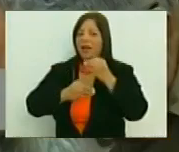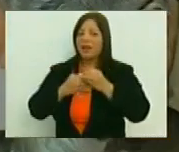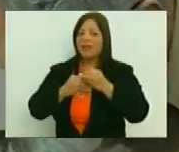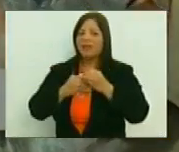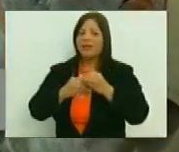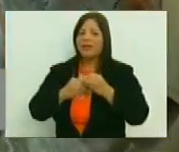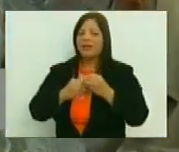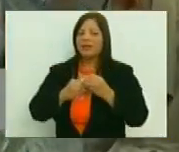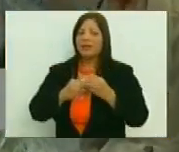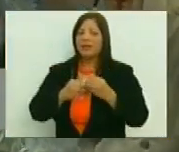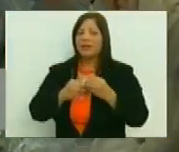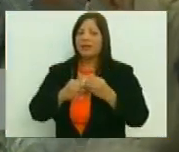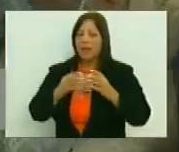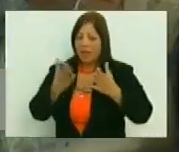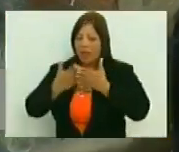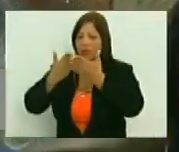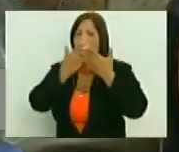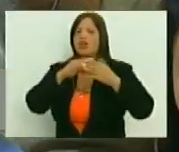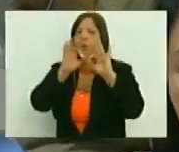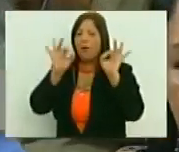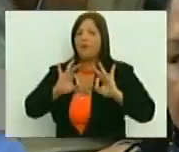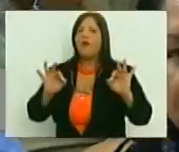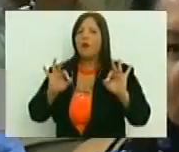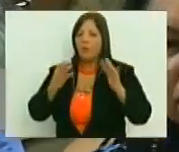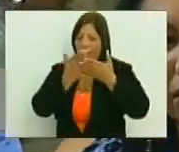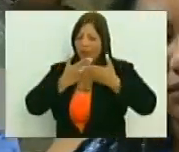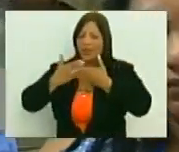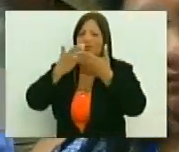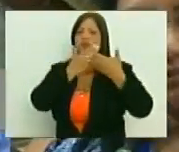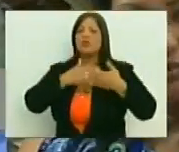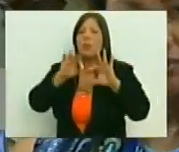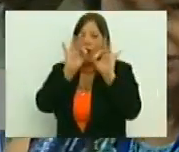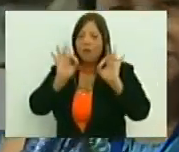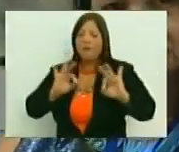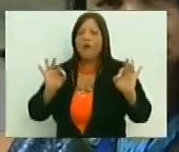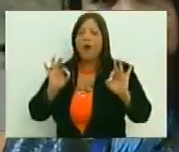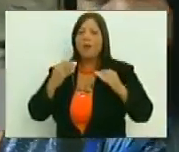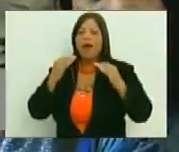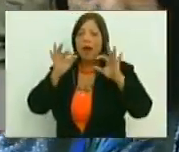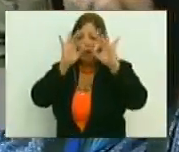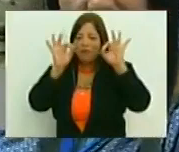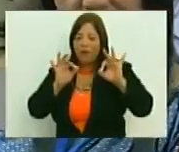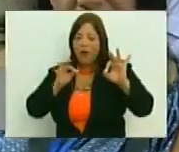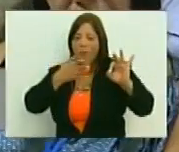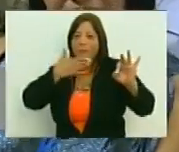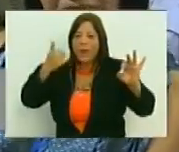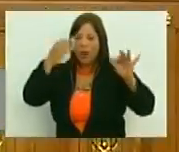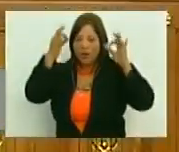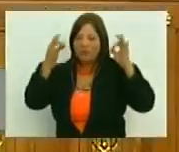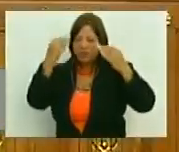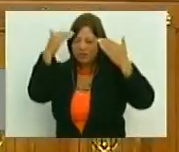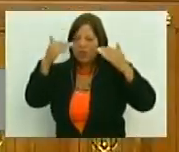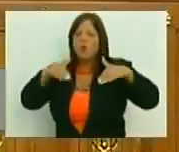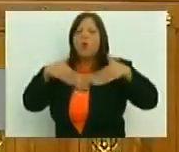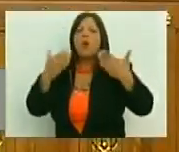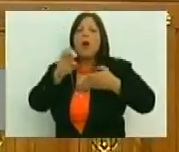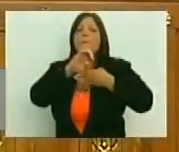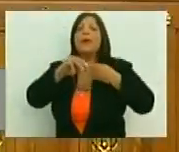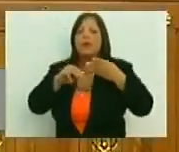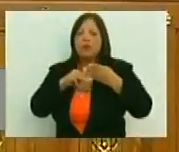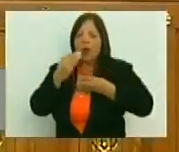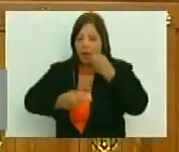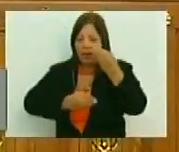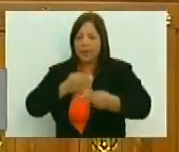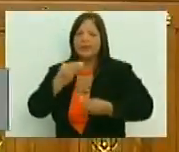eso es, estudiemos el método, estudiemos el método, o adecuado, vamos a estudiar el método, pero hay que